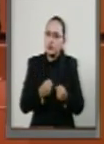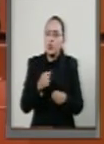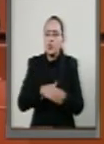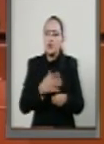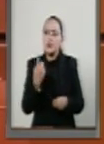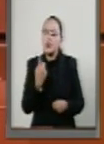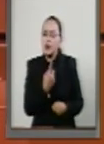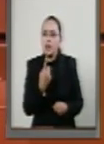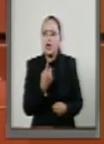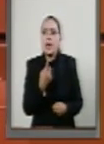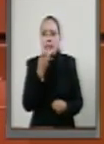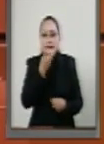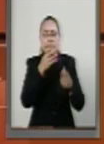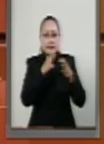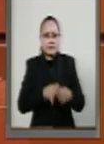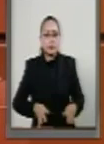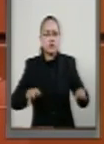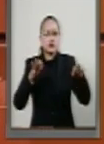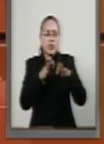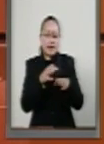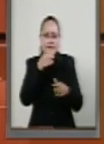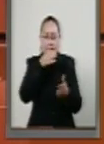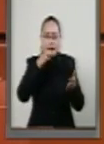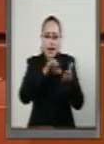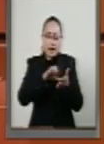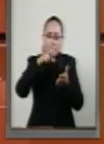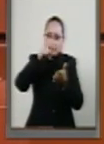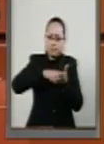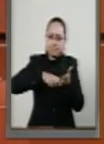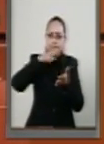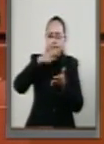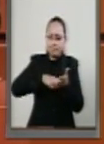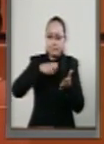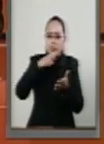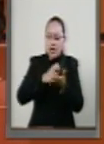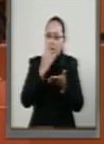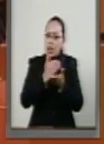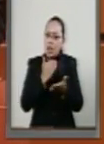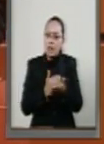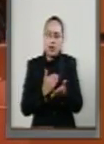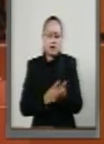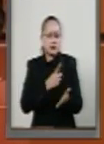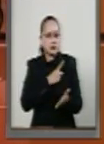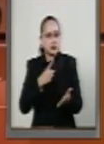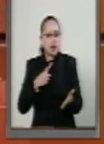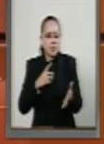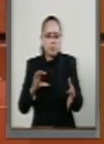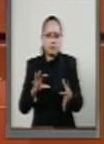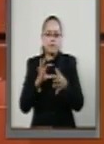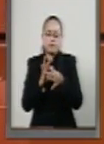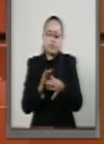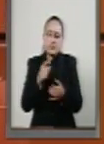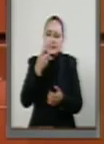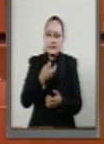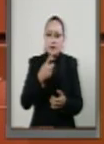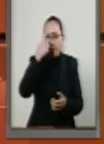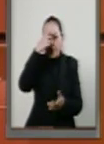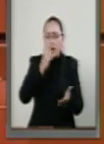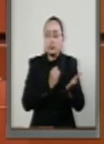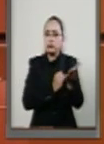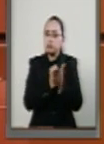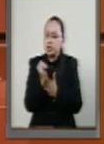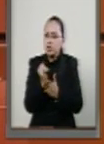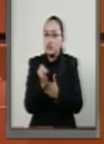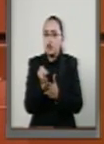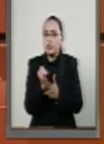la importancia de la actualización de este instrumento que coadyuva a tomar decisiones